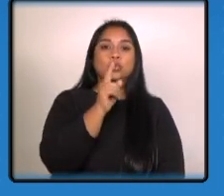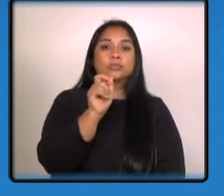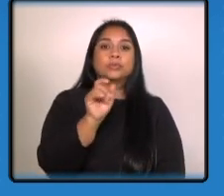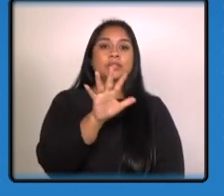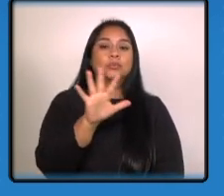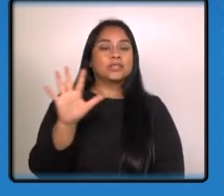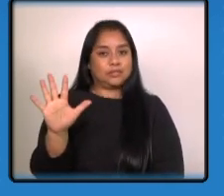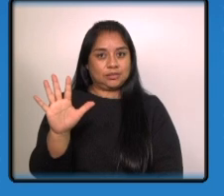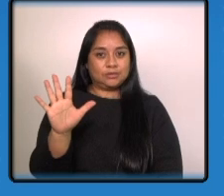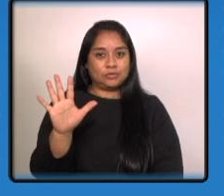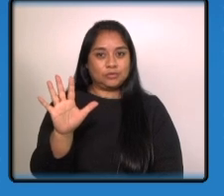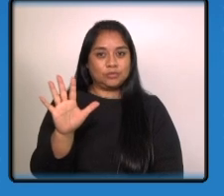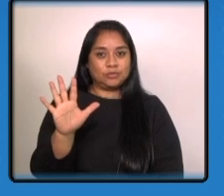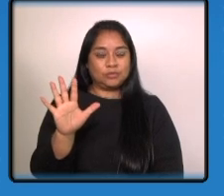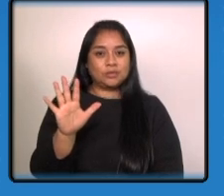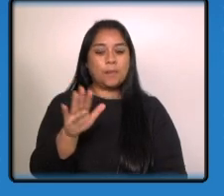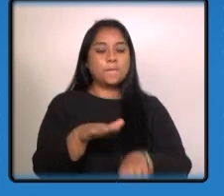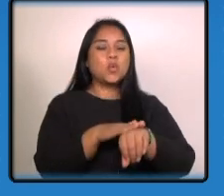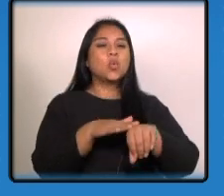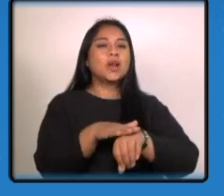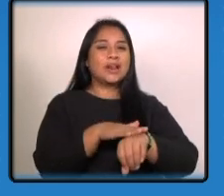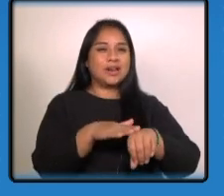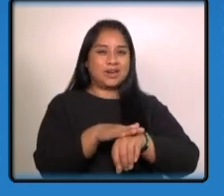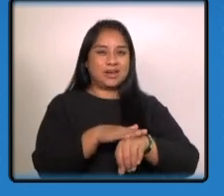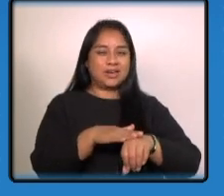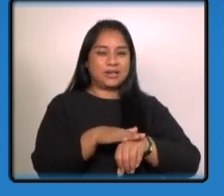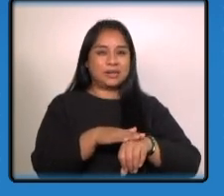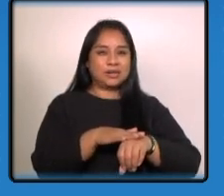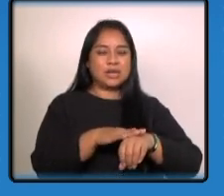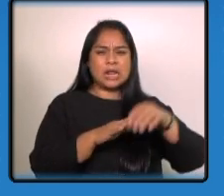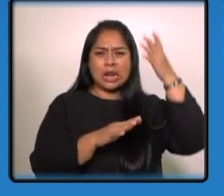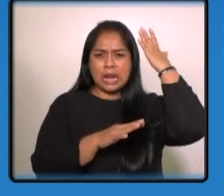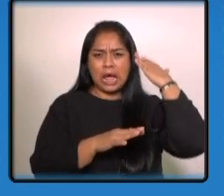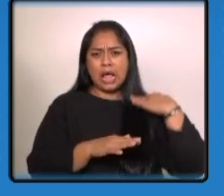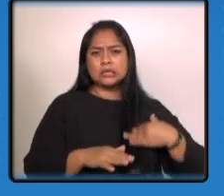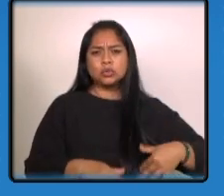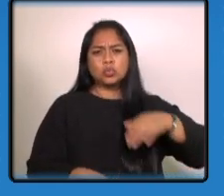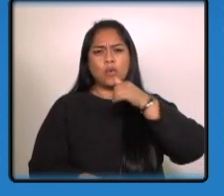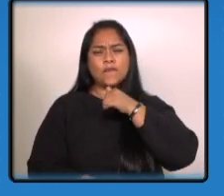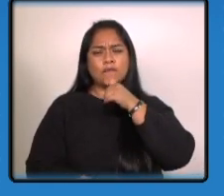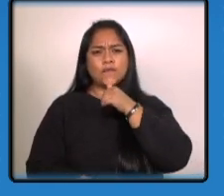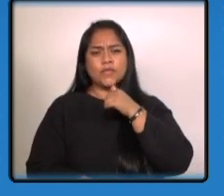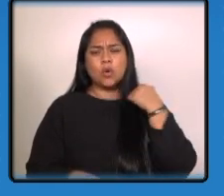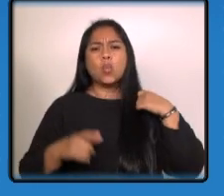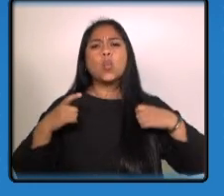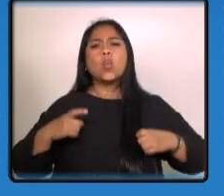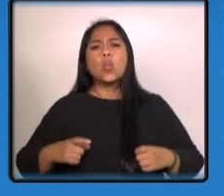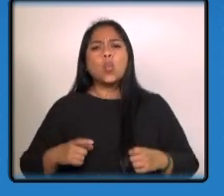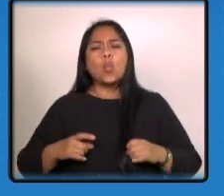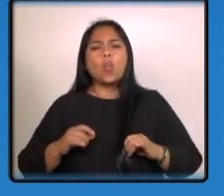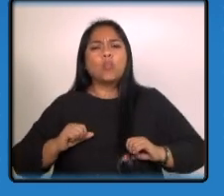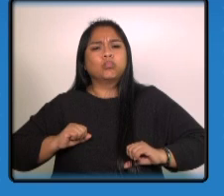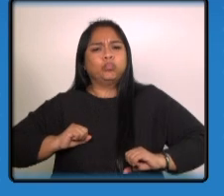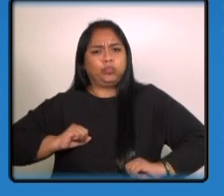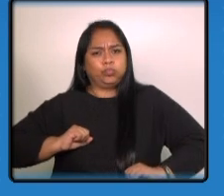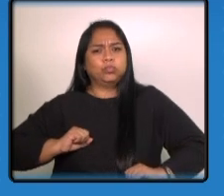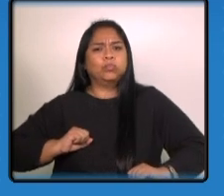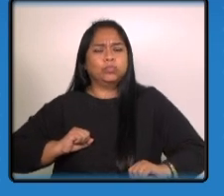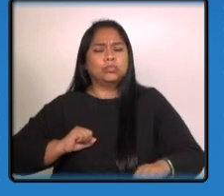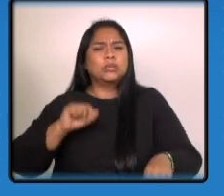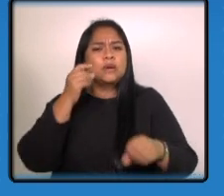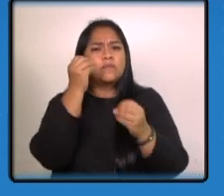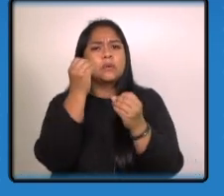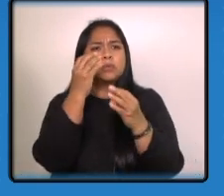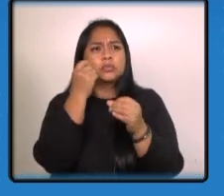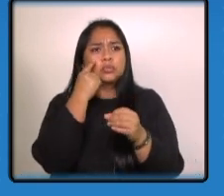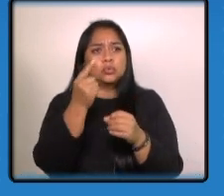55 centímetros tez moreno oscuro cabello lacio castaño complexión obesa cualquier